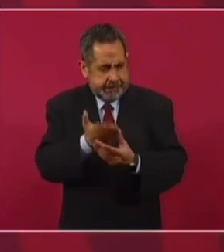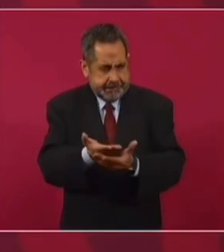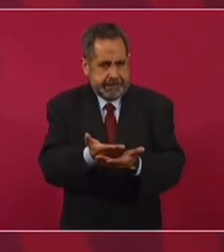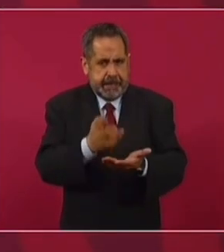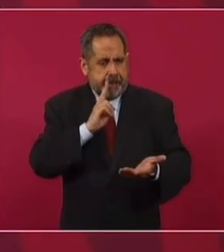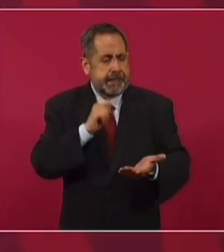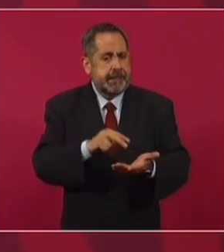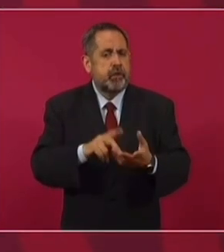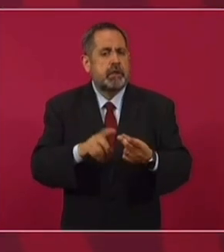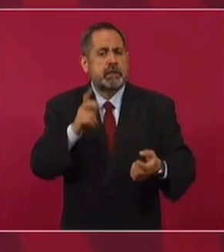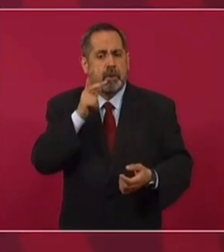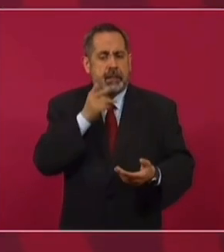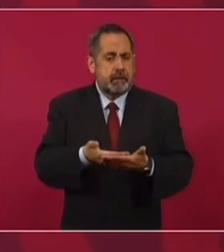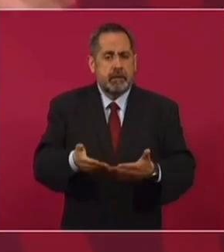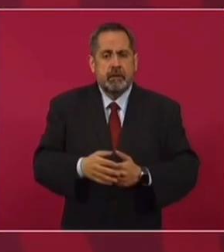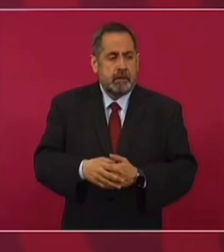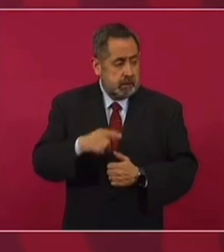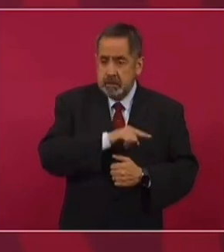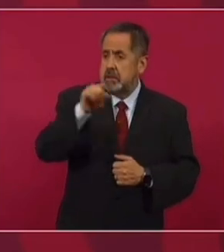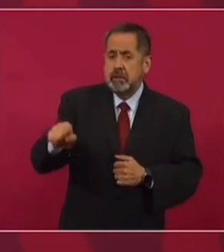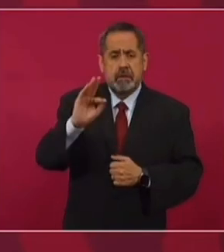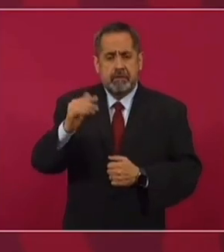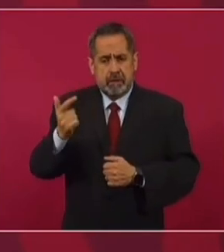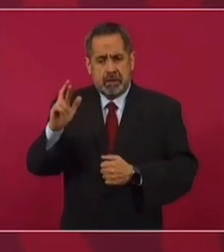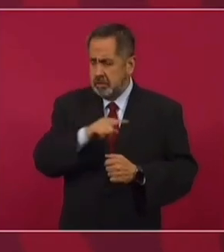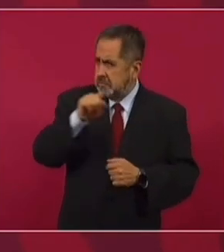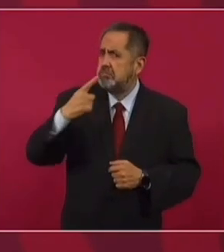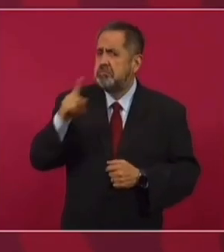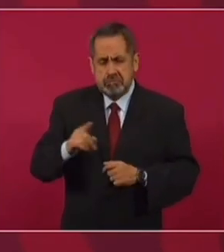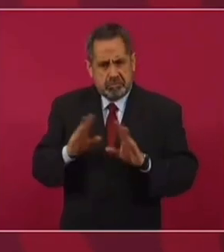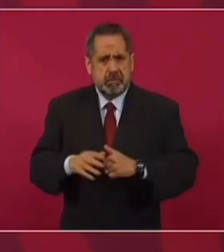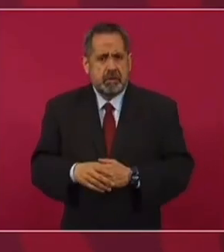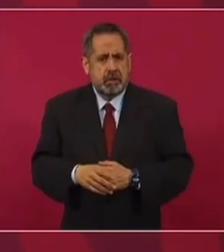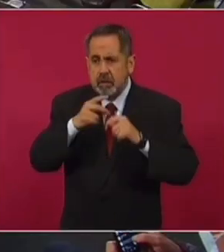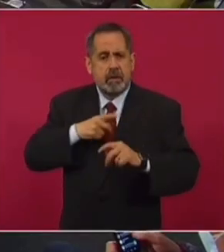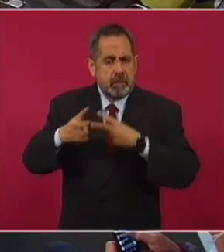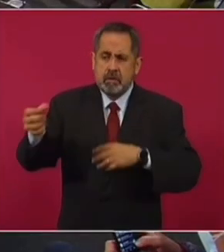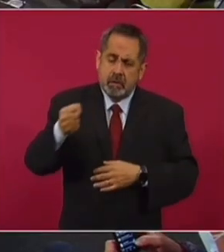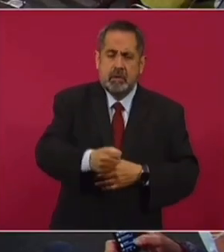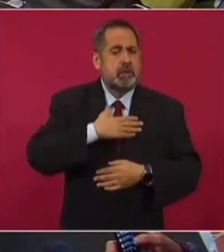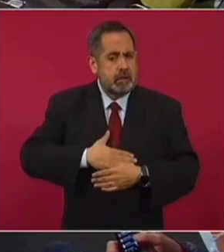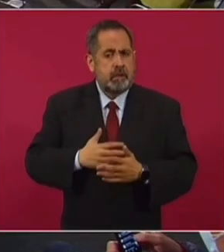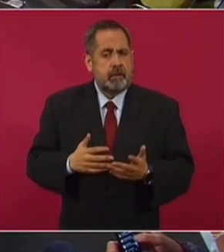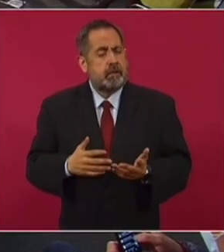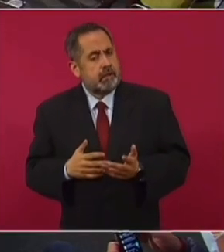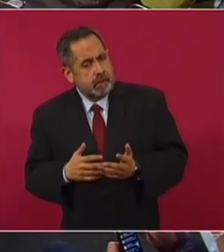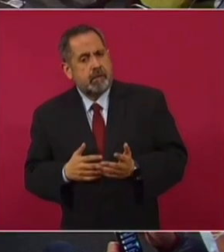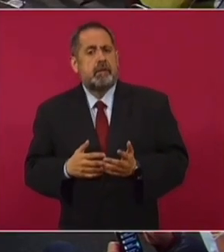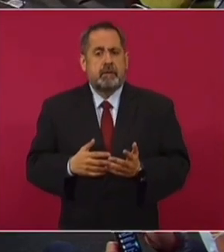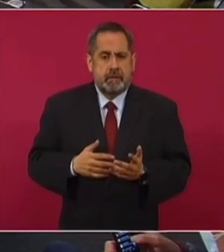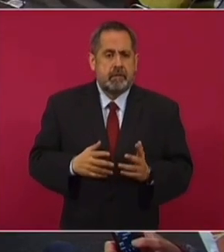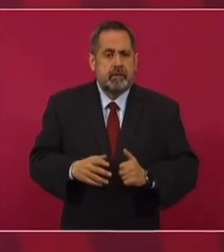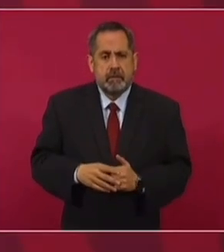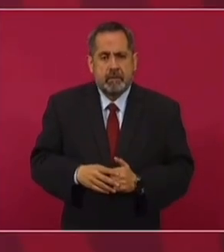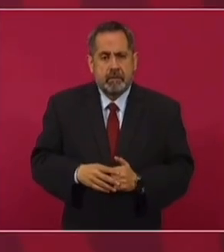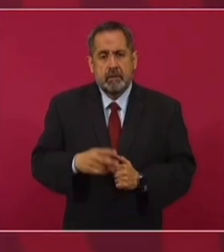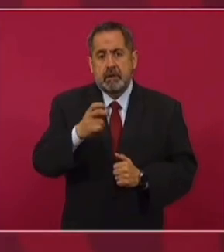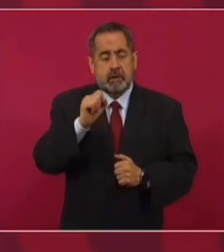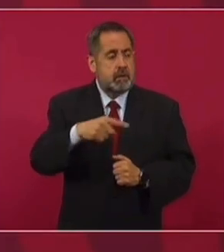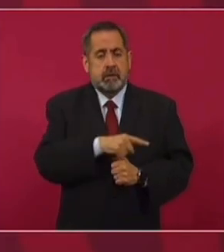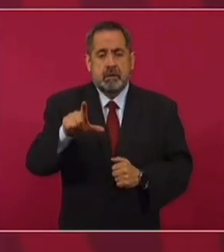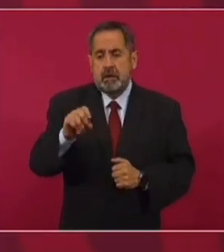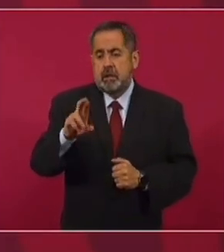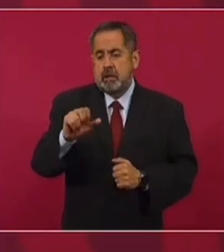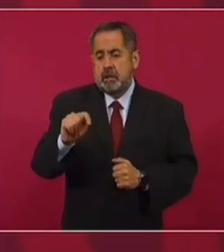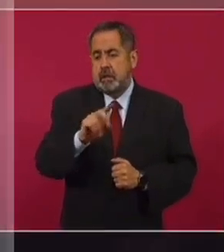y a la fiscalía. Y soy juarista, entonces, me lo haré de